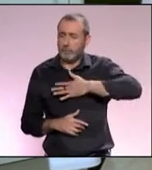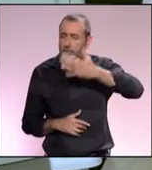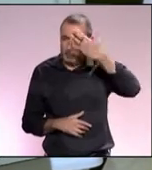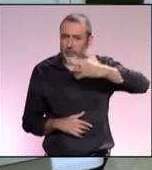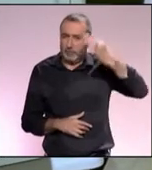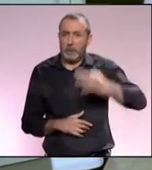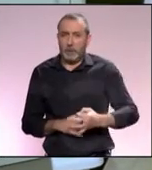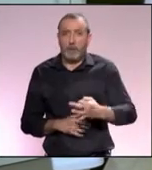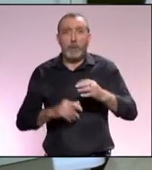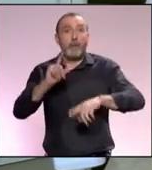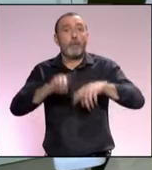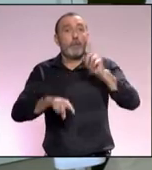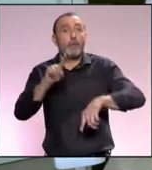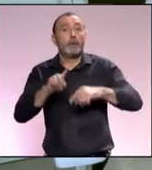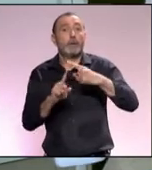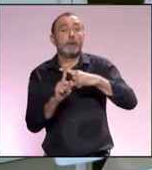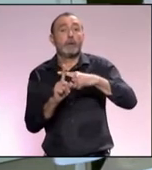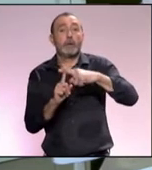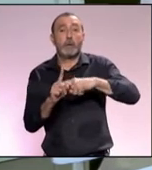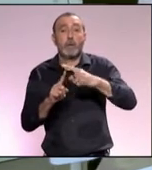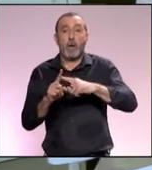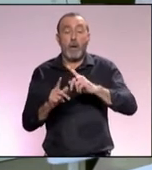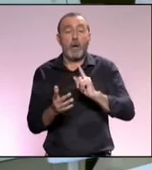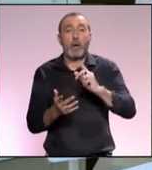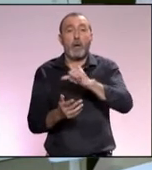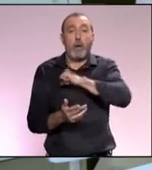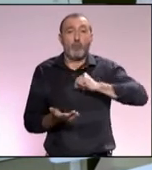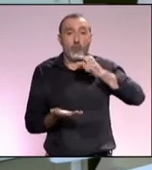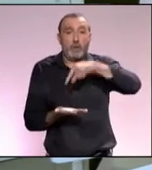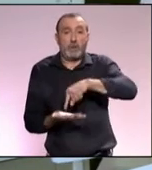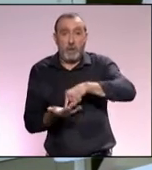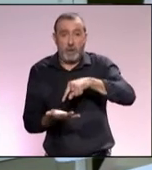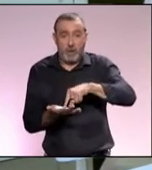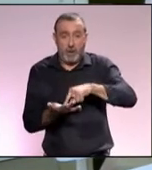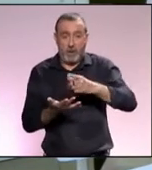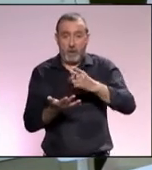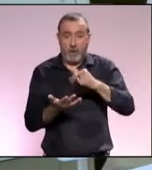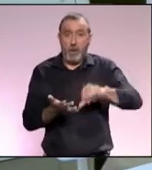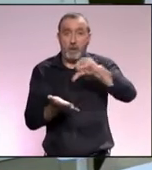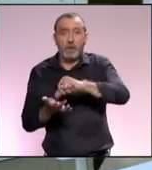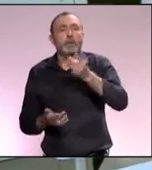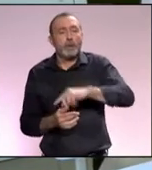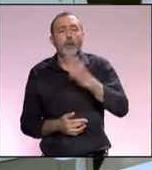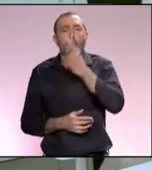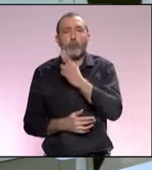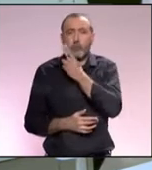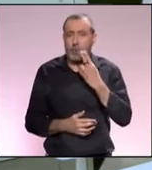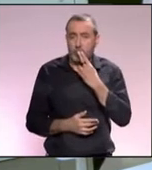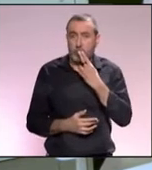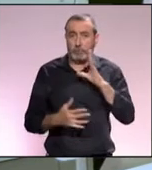que dependiendo del nivel de autoexigencia que tenga esa ciudad y también del compromiso del